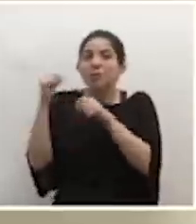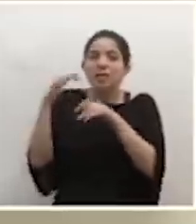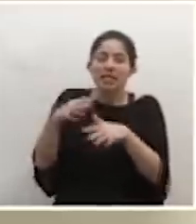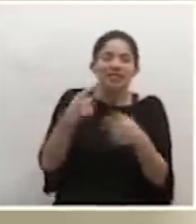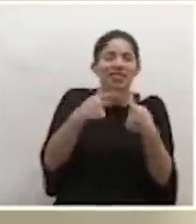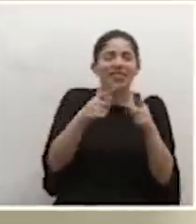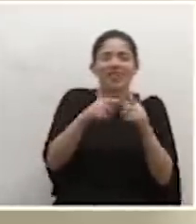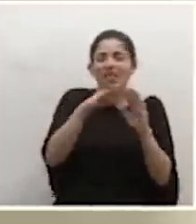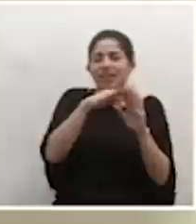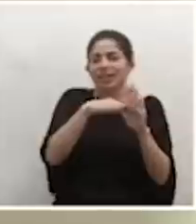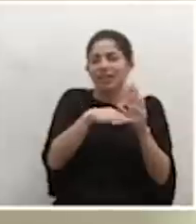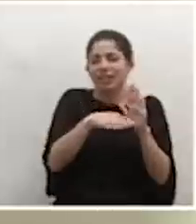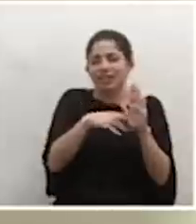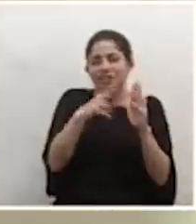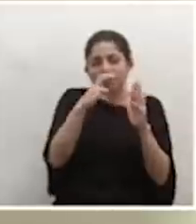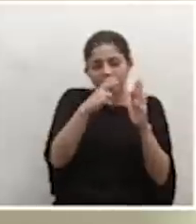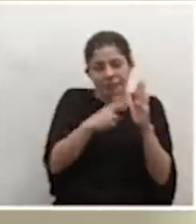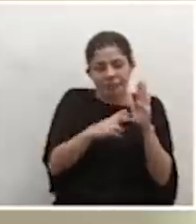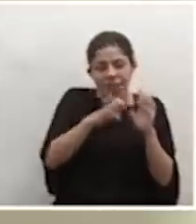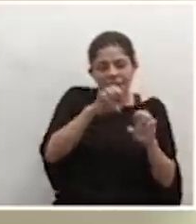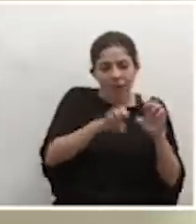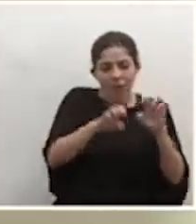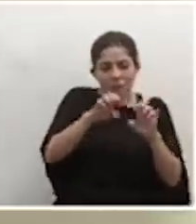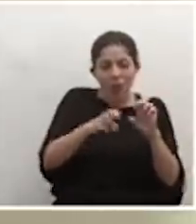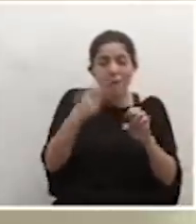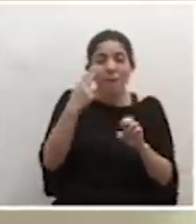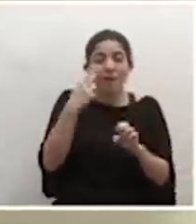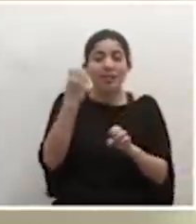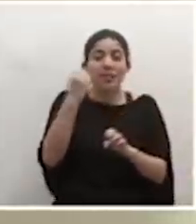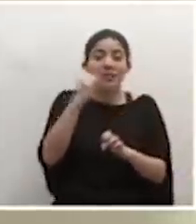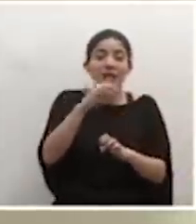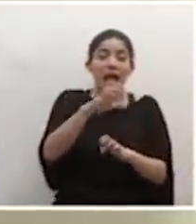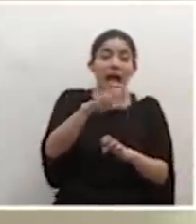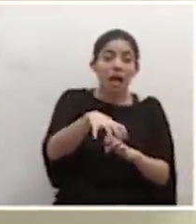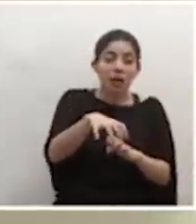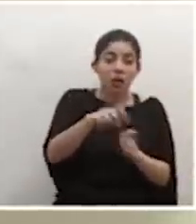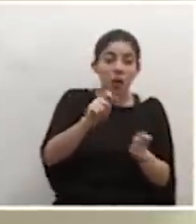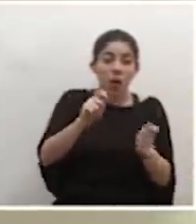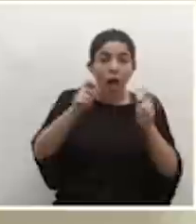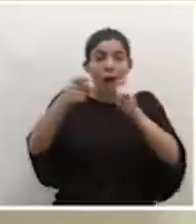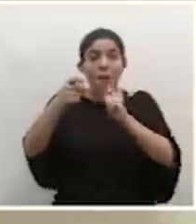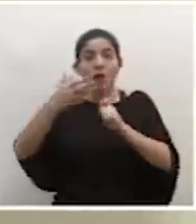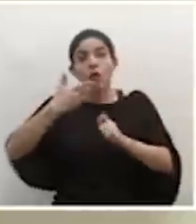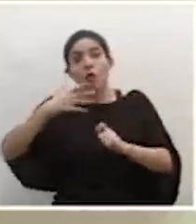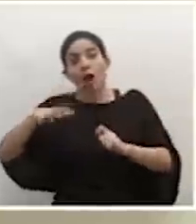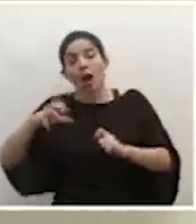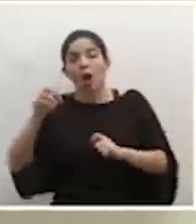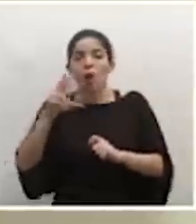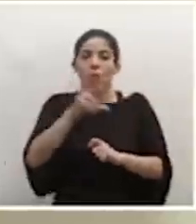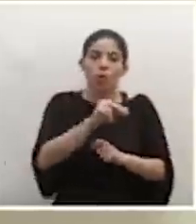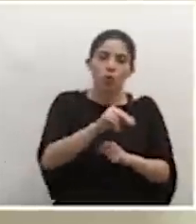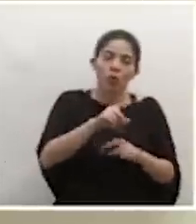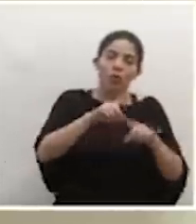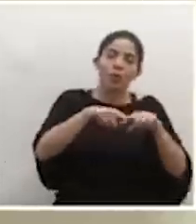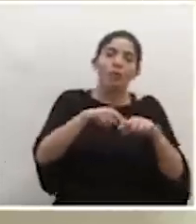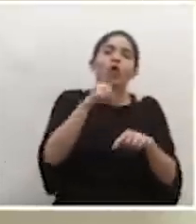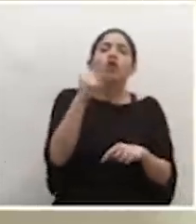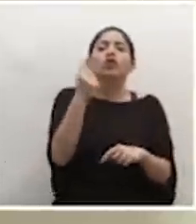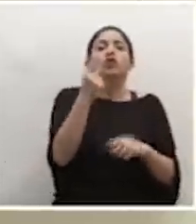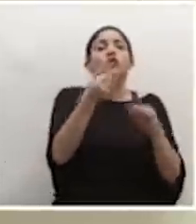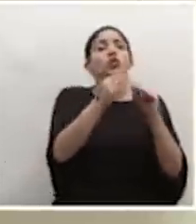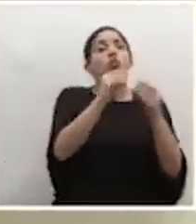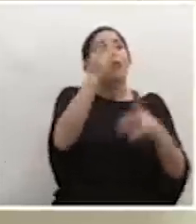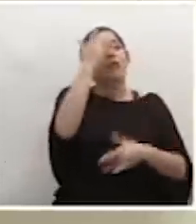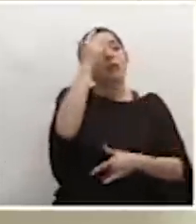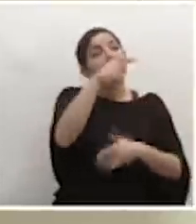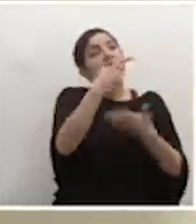diferentes factores que se toman en cuenta para que un cantón sea elevado a una alerta naranja y no solamente el número absoluto de